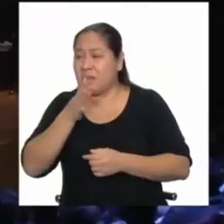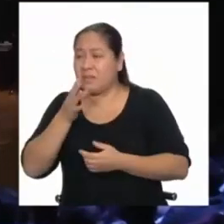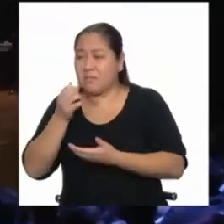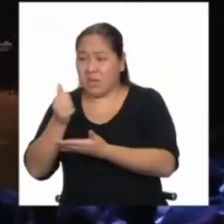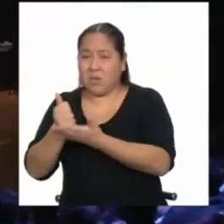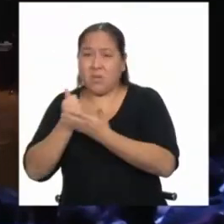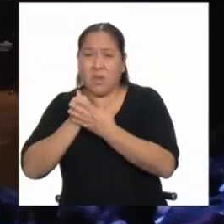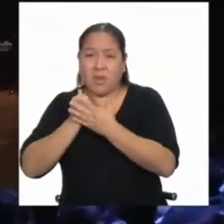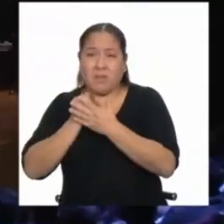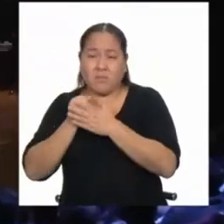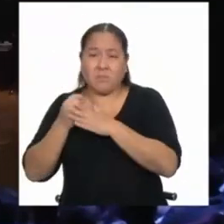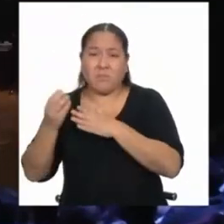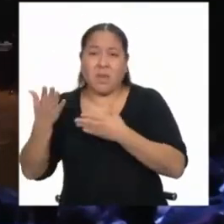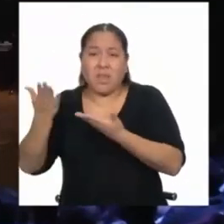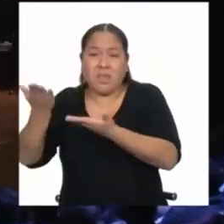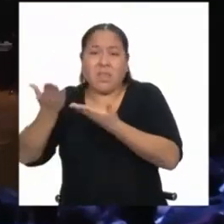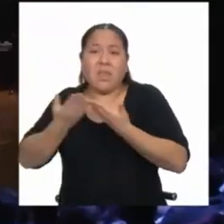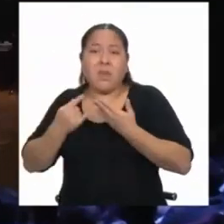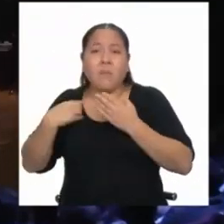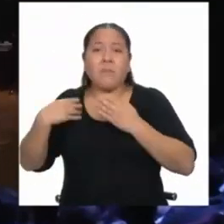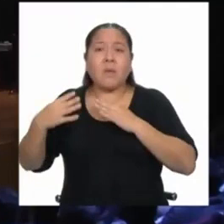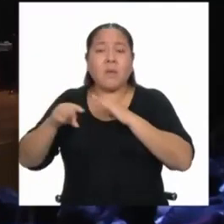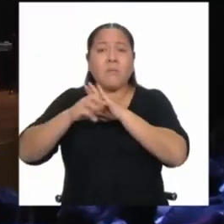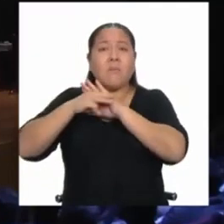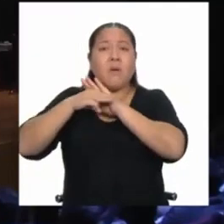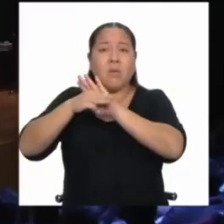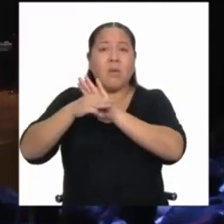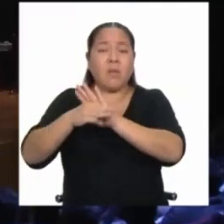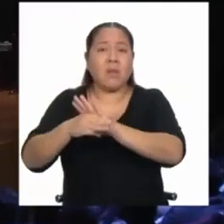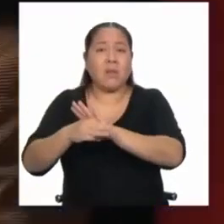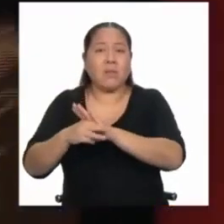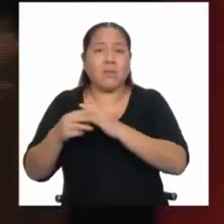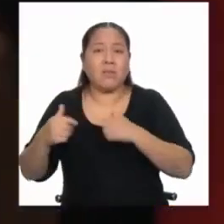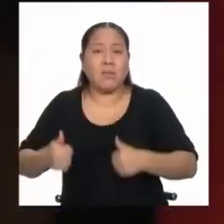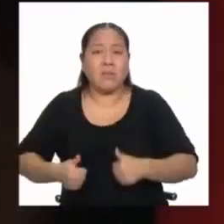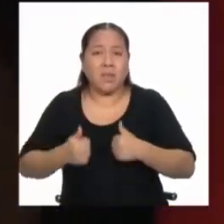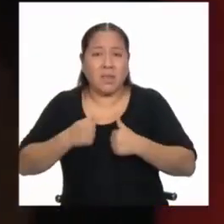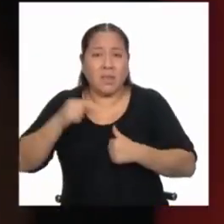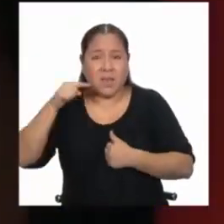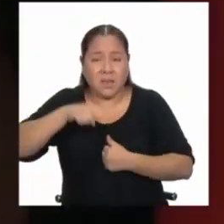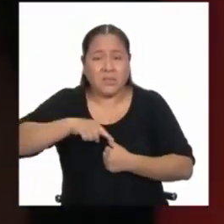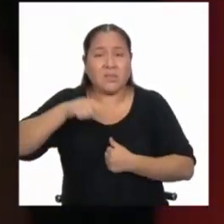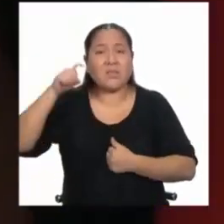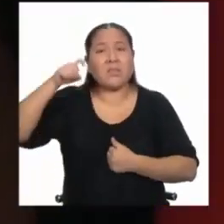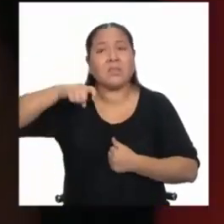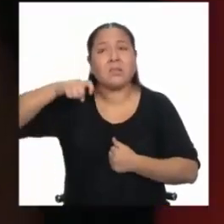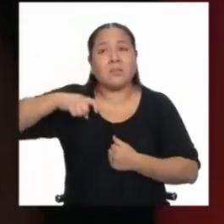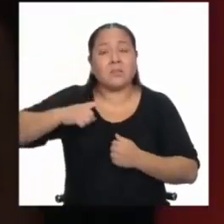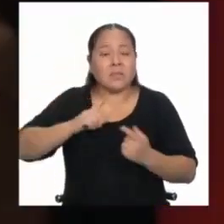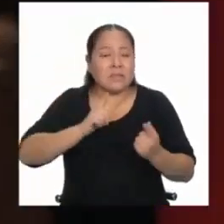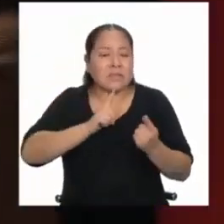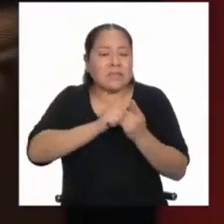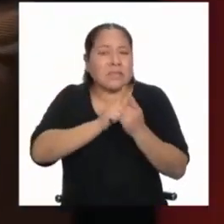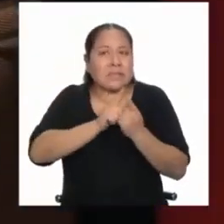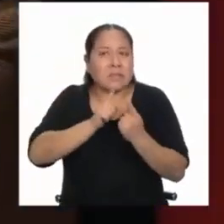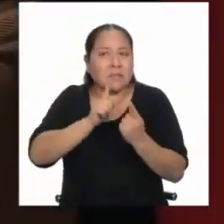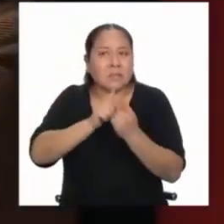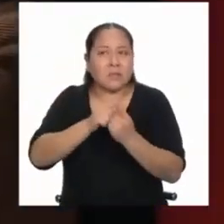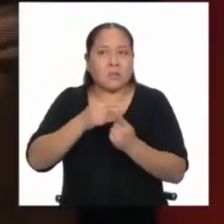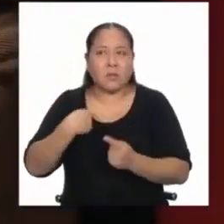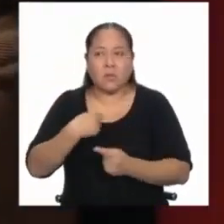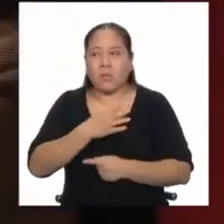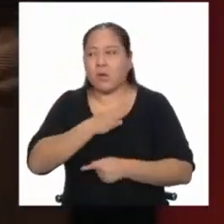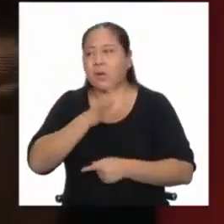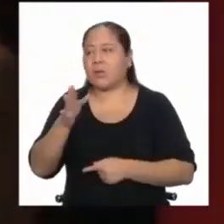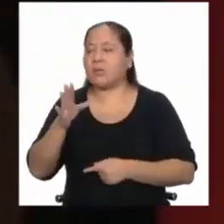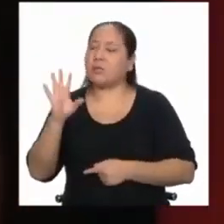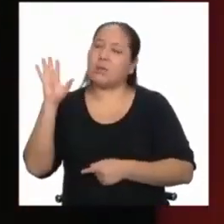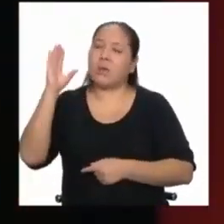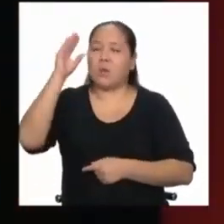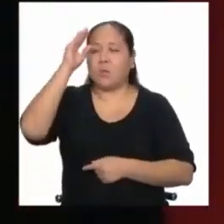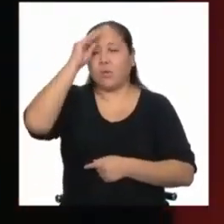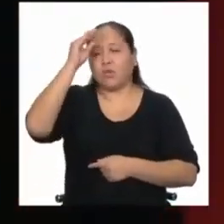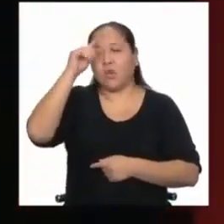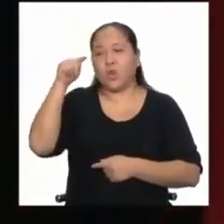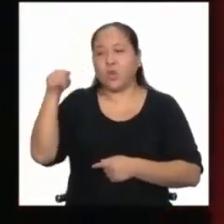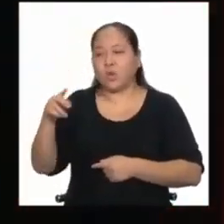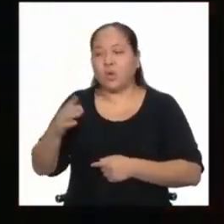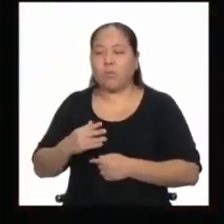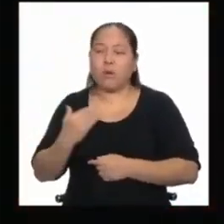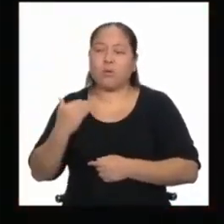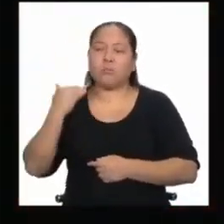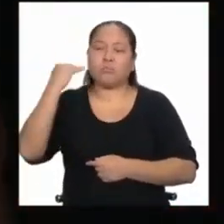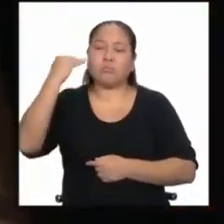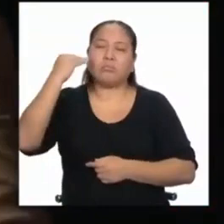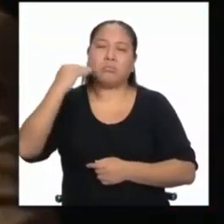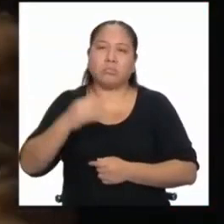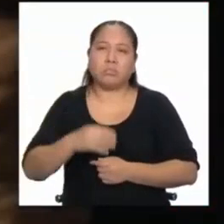modelo extraordinario de vida. Eso es lo que necesitamos más. Y que sean cercanos. Si yo voy y les digo, chicos, ustedes pueden salir adelante,